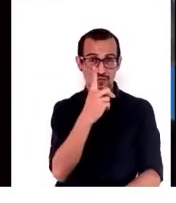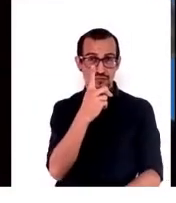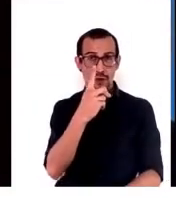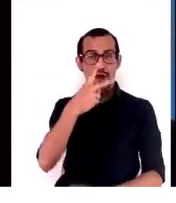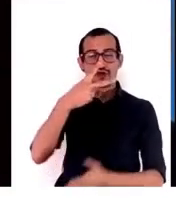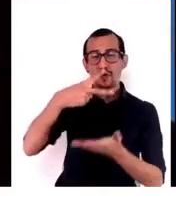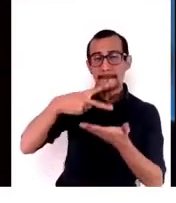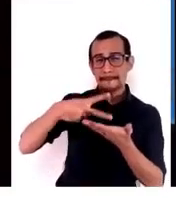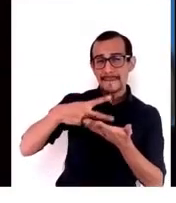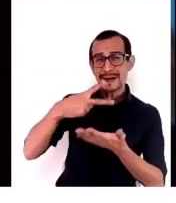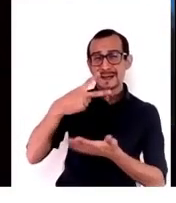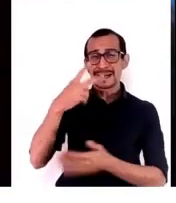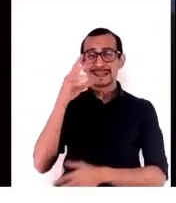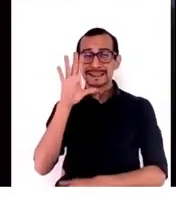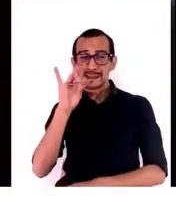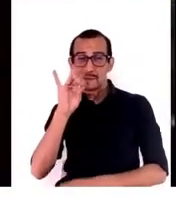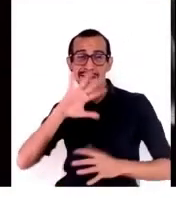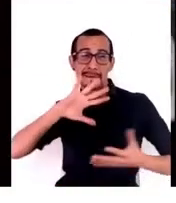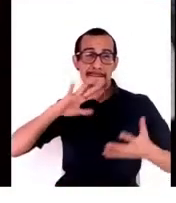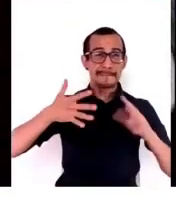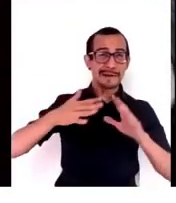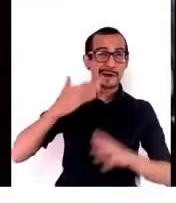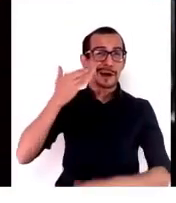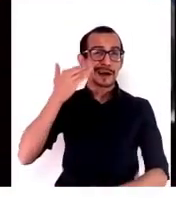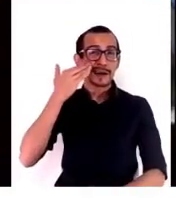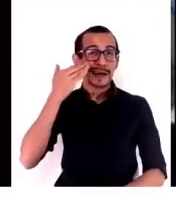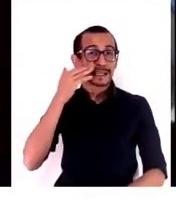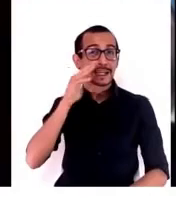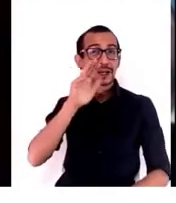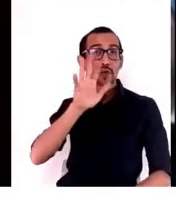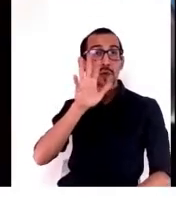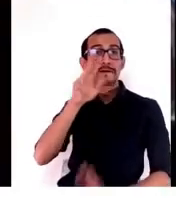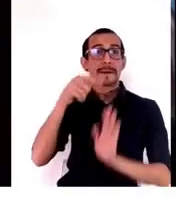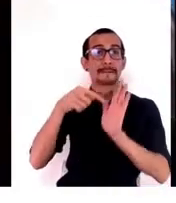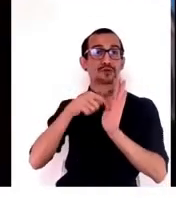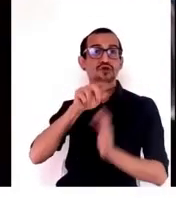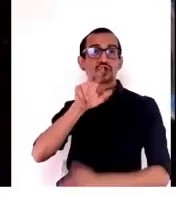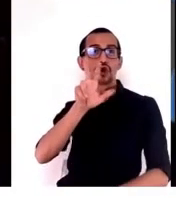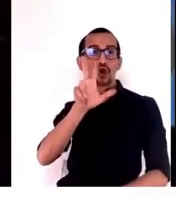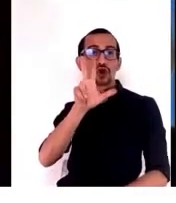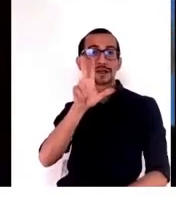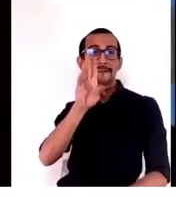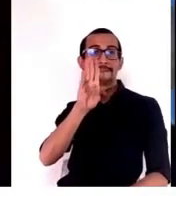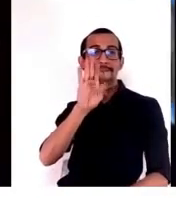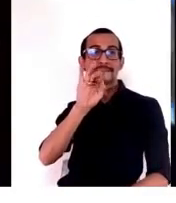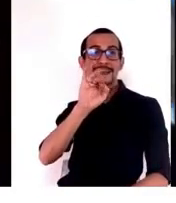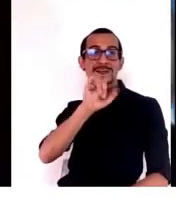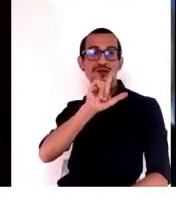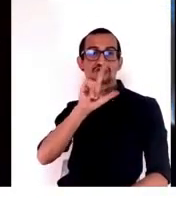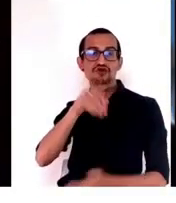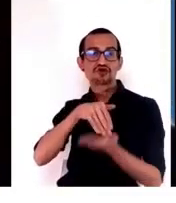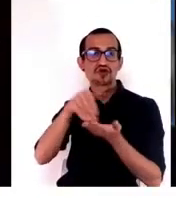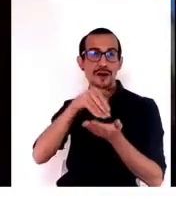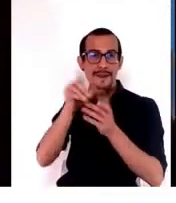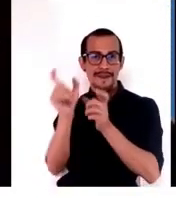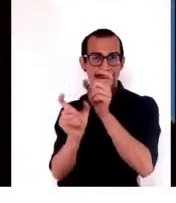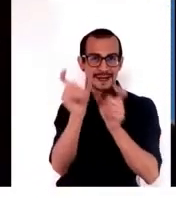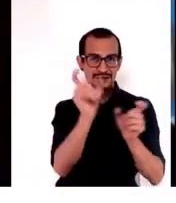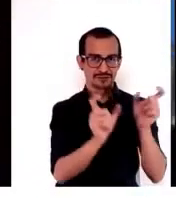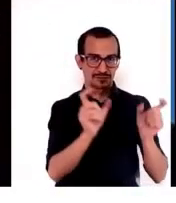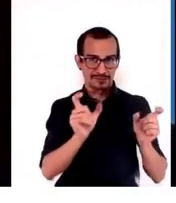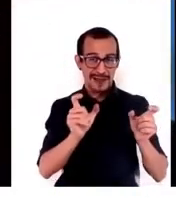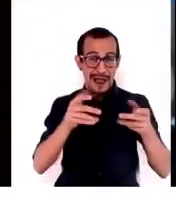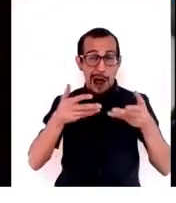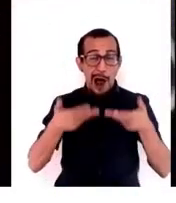2050 vamos a estar casi 9.8 billones de personas. Y ahora